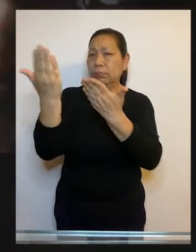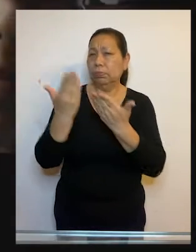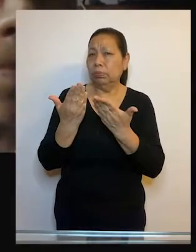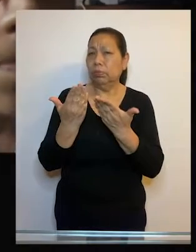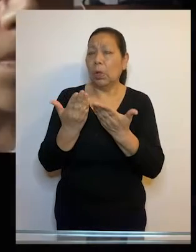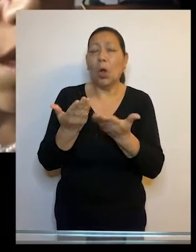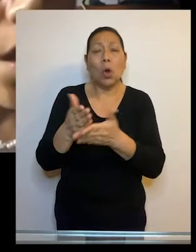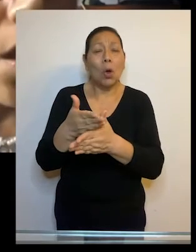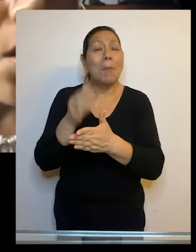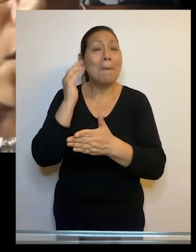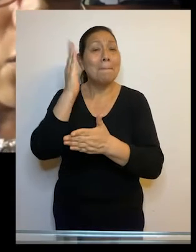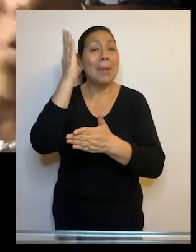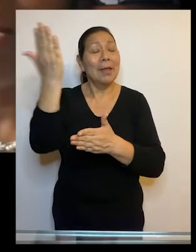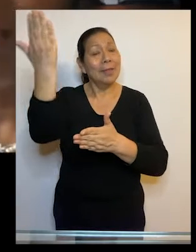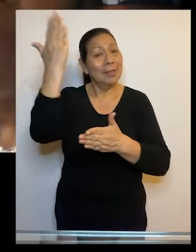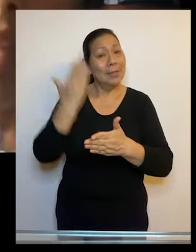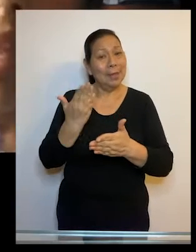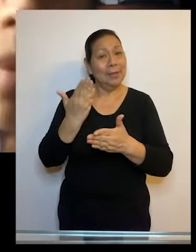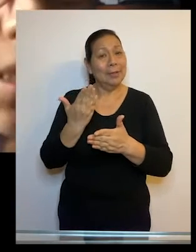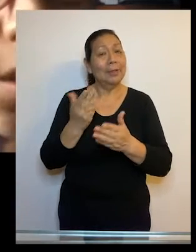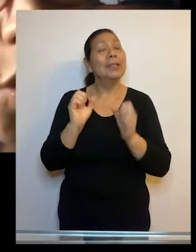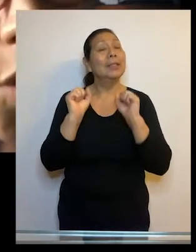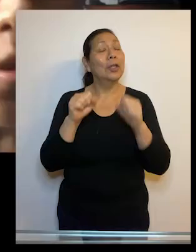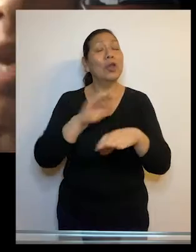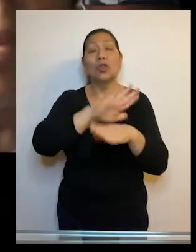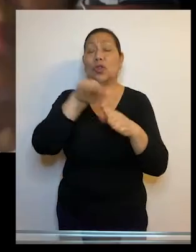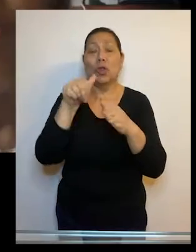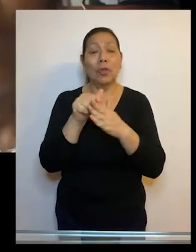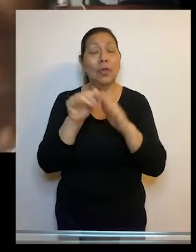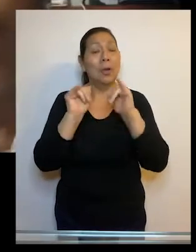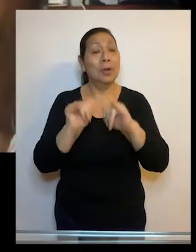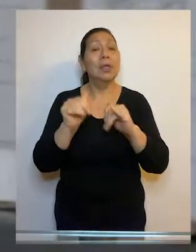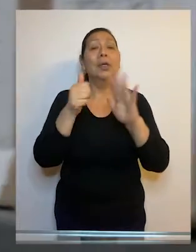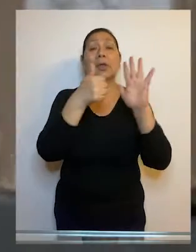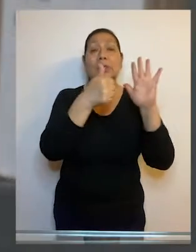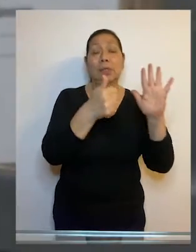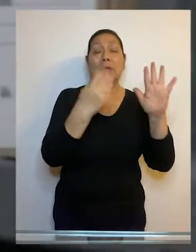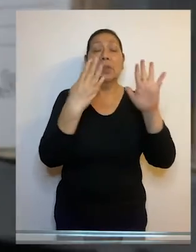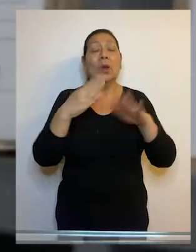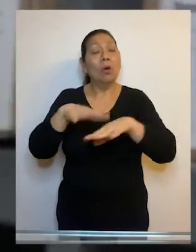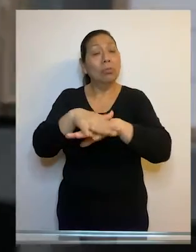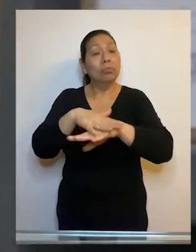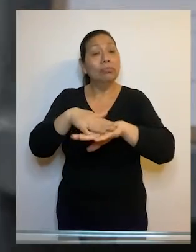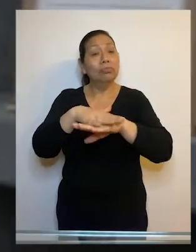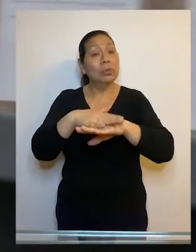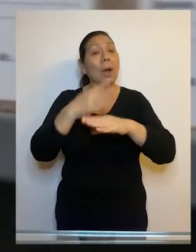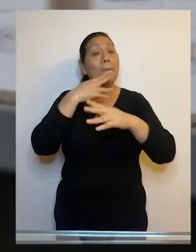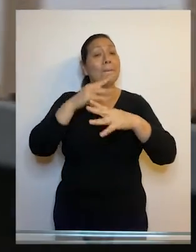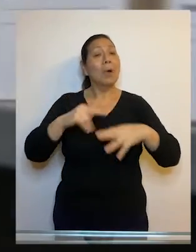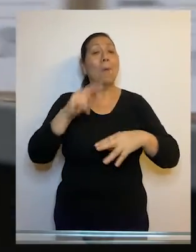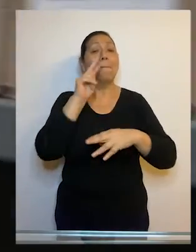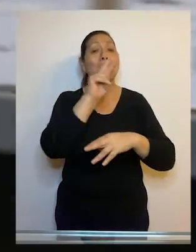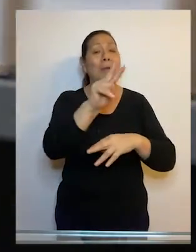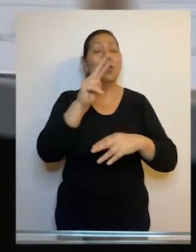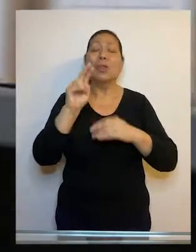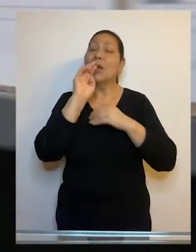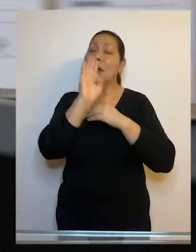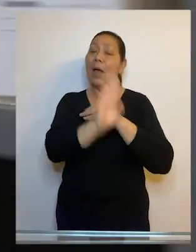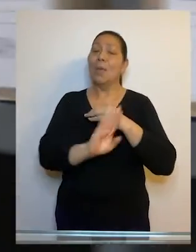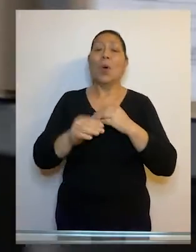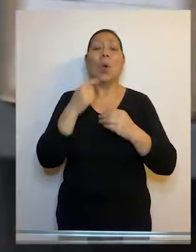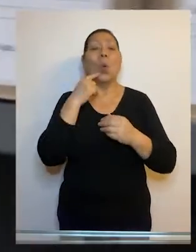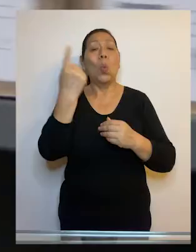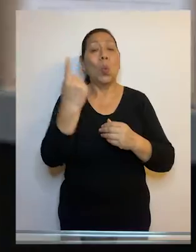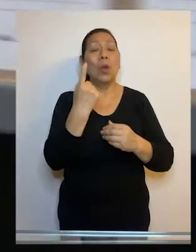de los abogados tanto de la parte demandante como demandada. En total quedaron al voto 69 procesos de avias corpus, 22 de